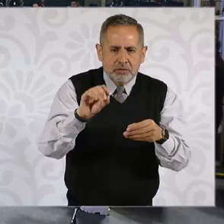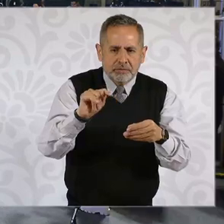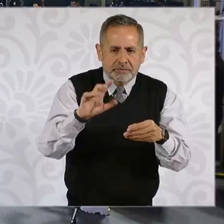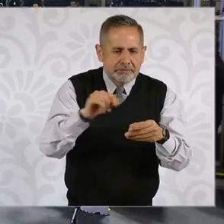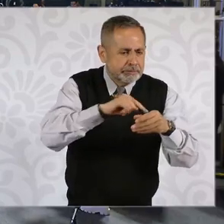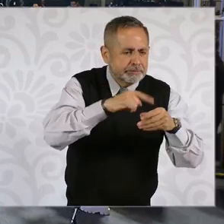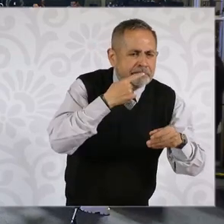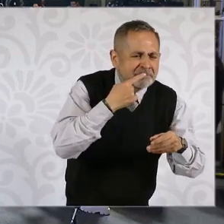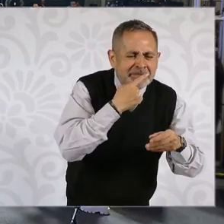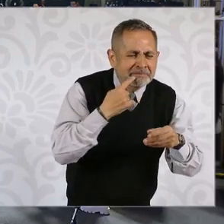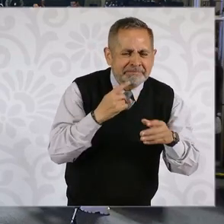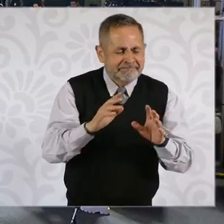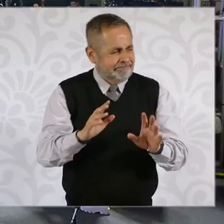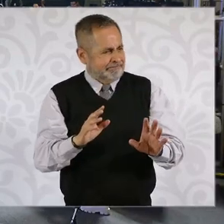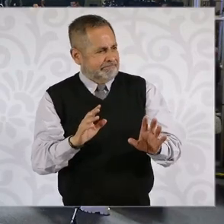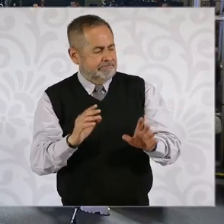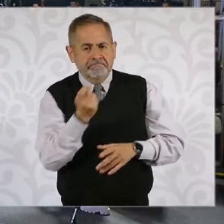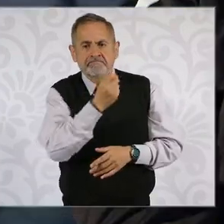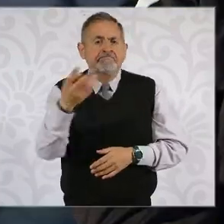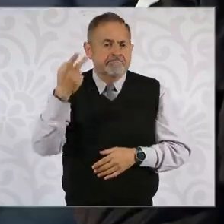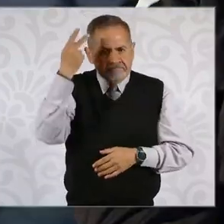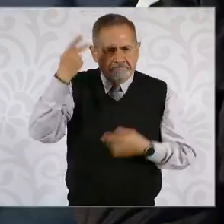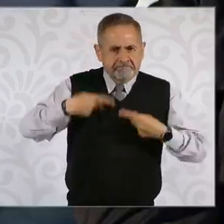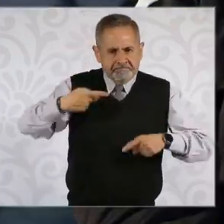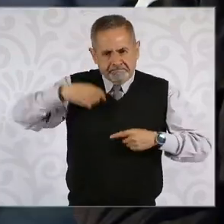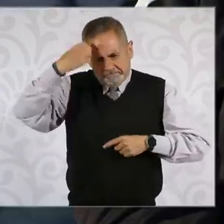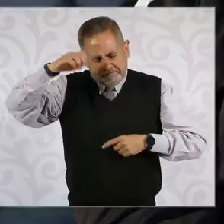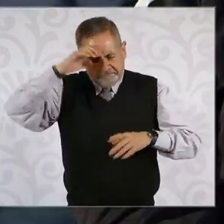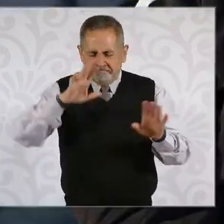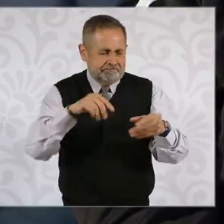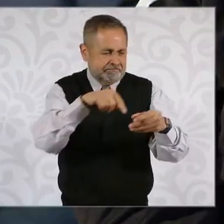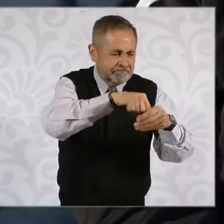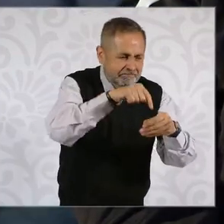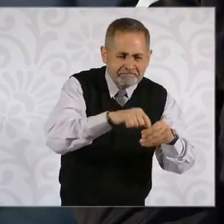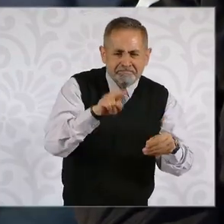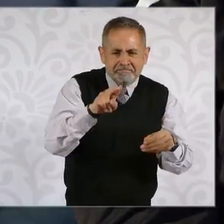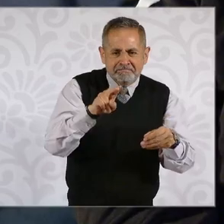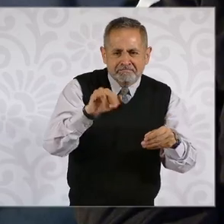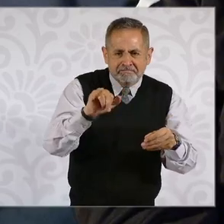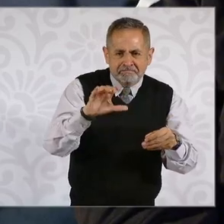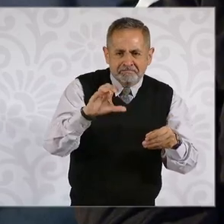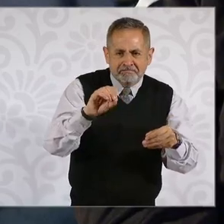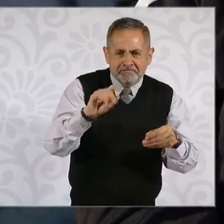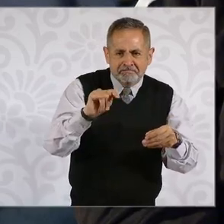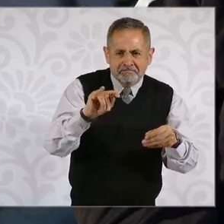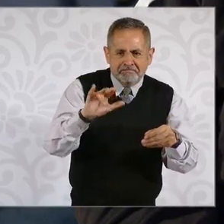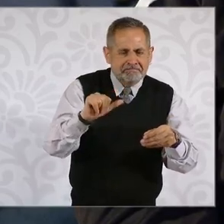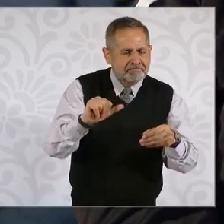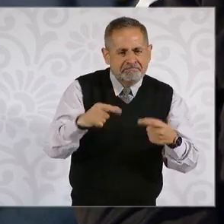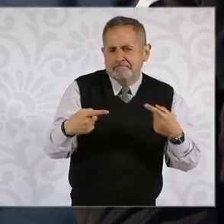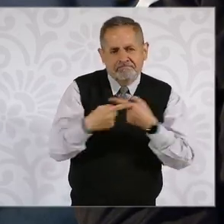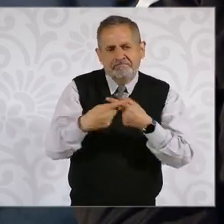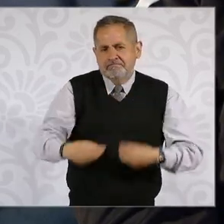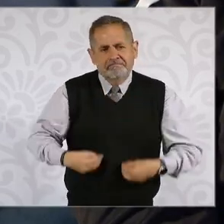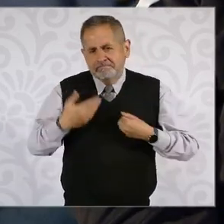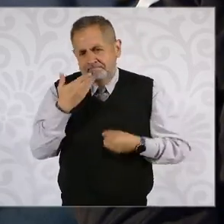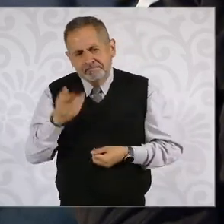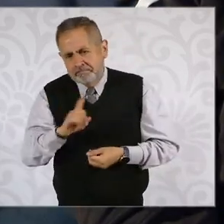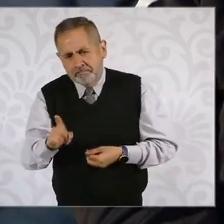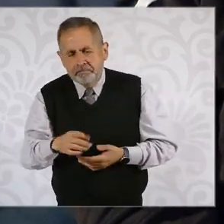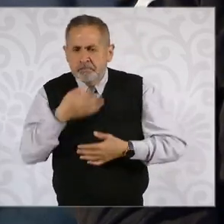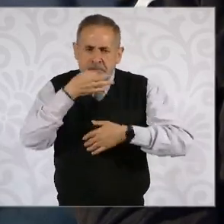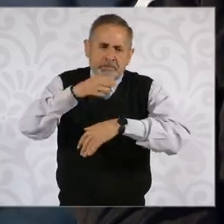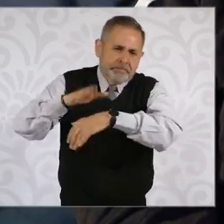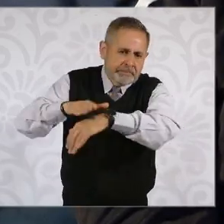dicen los expertos que cualquier producto que contenga nicotina no es compatible con la vida. Más o menos para que la gente conozca,